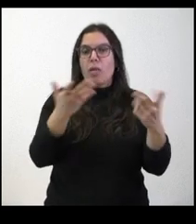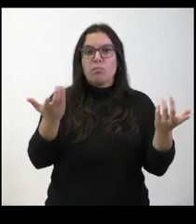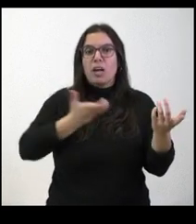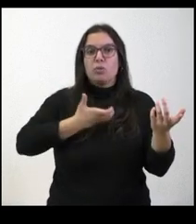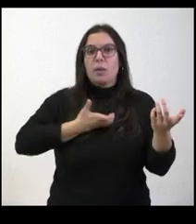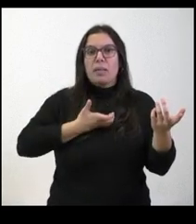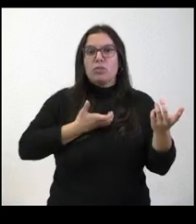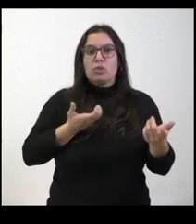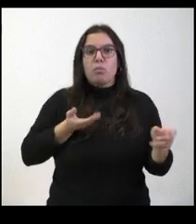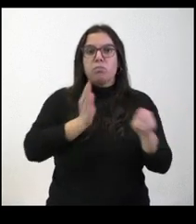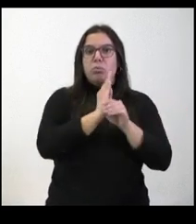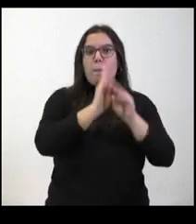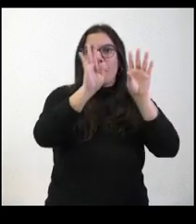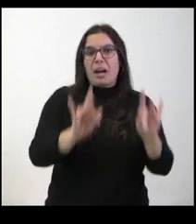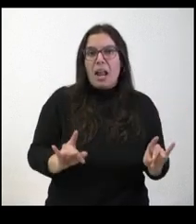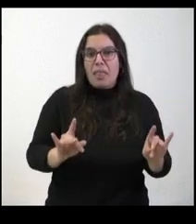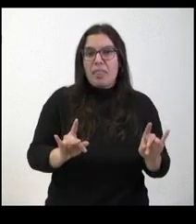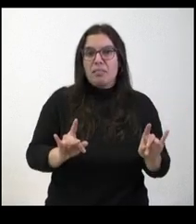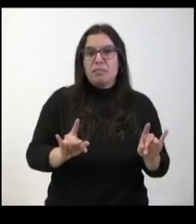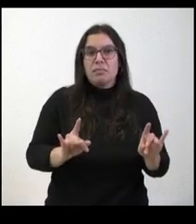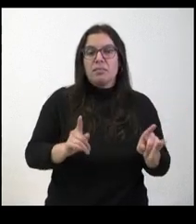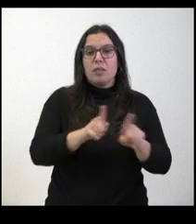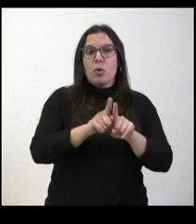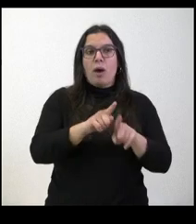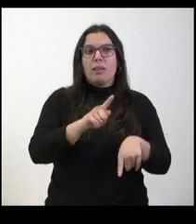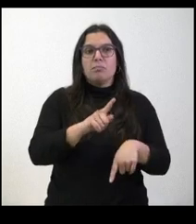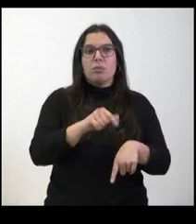él solo con este proyecto. Gracias.